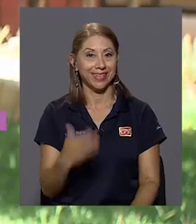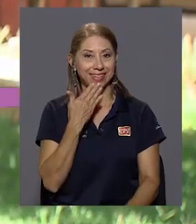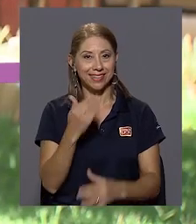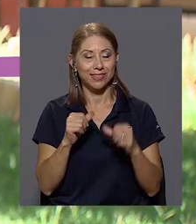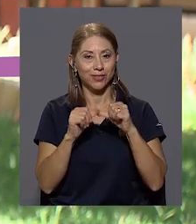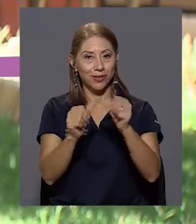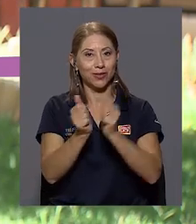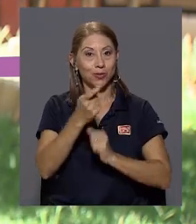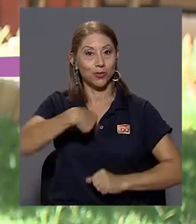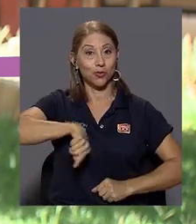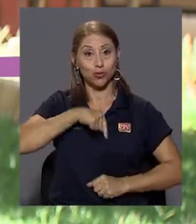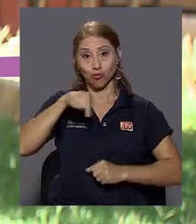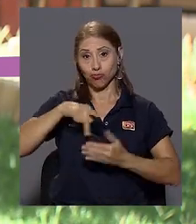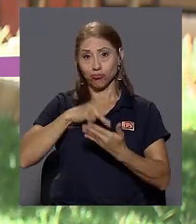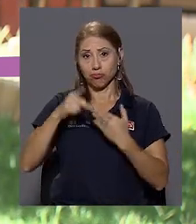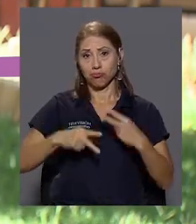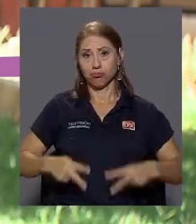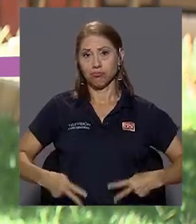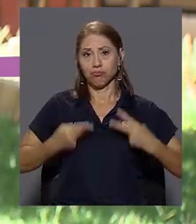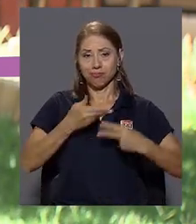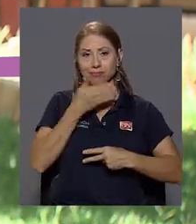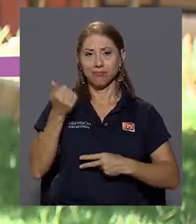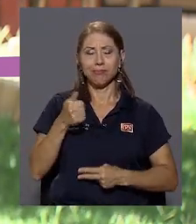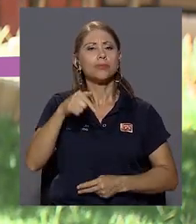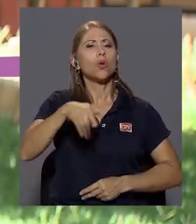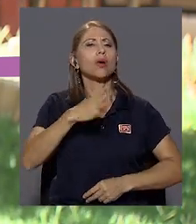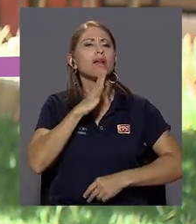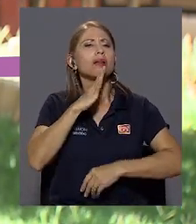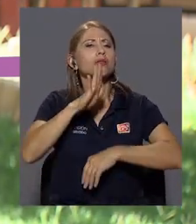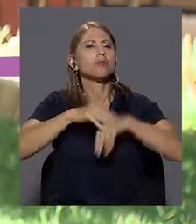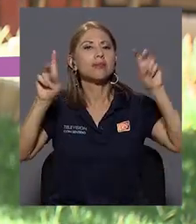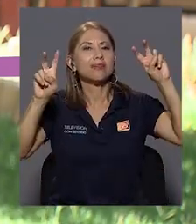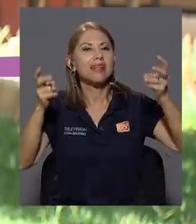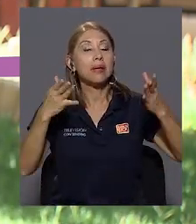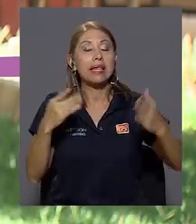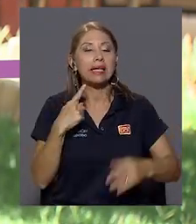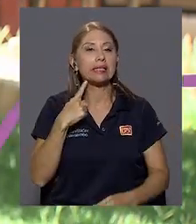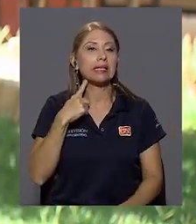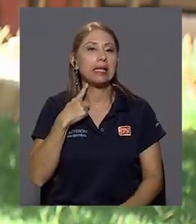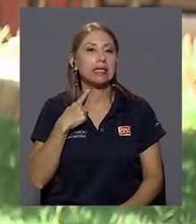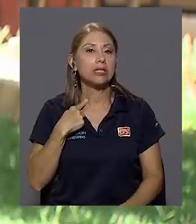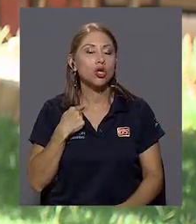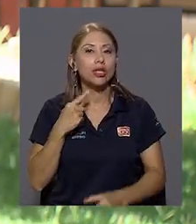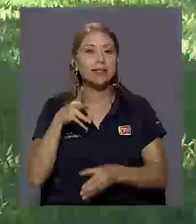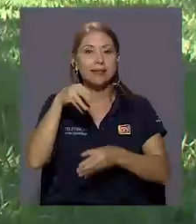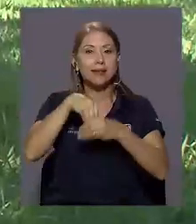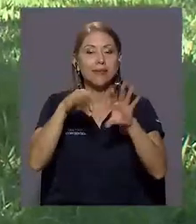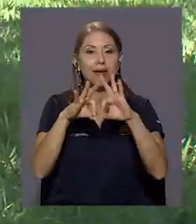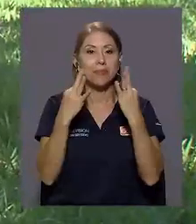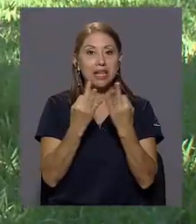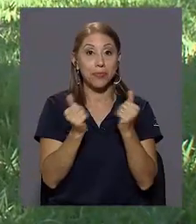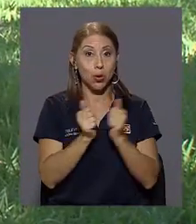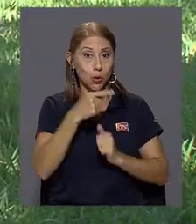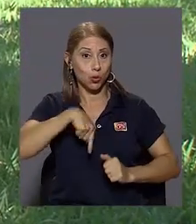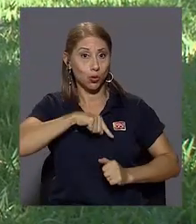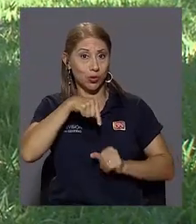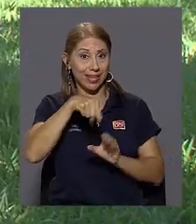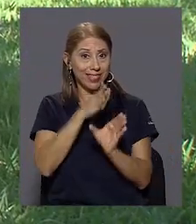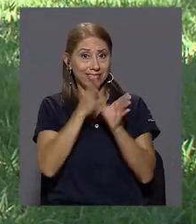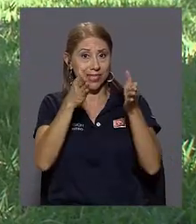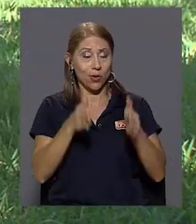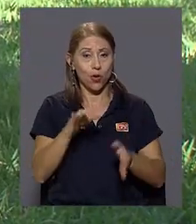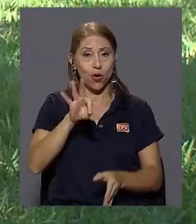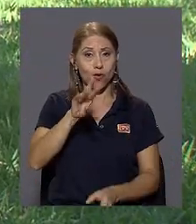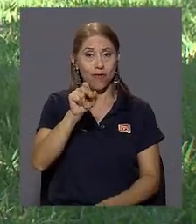Gracias por continuar con nosotros en Vivir Mejor. Hoy estamos conversando acerca del tema de adicciones en la familia y está con nosotros el